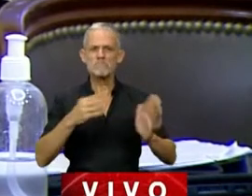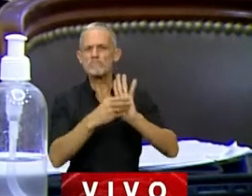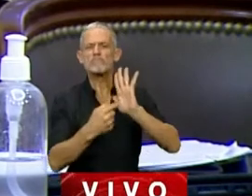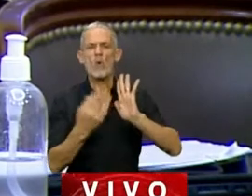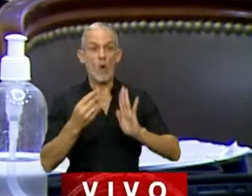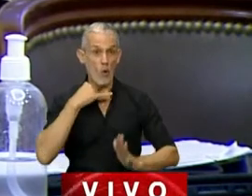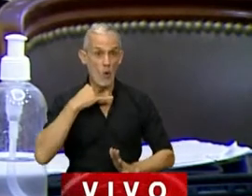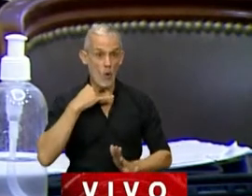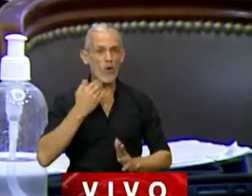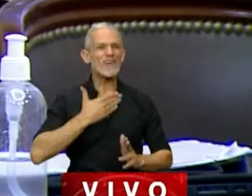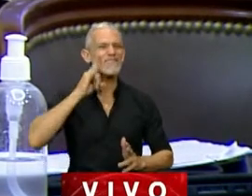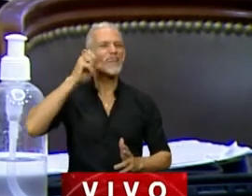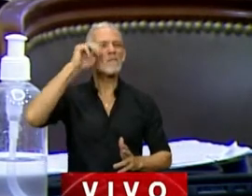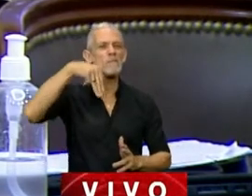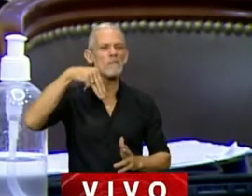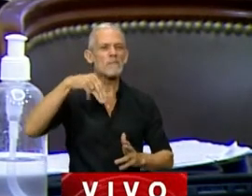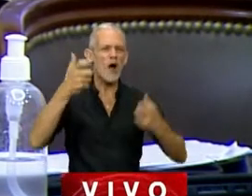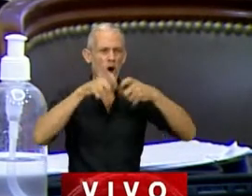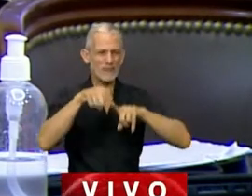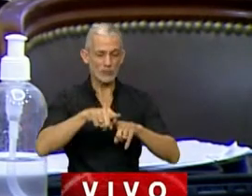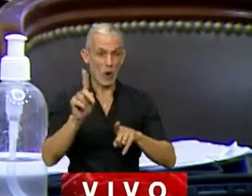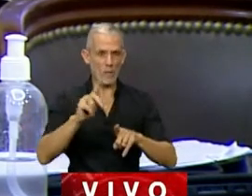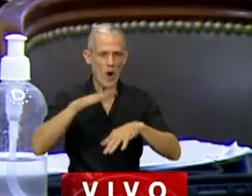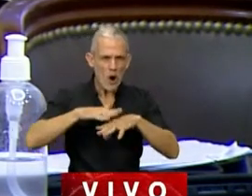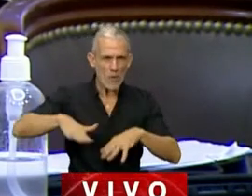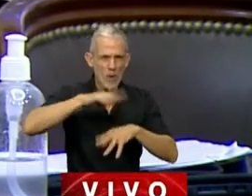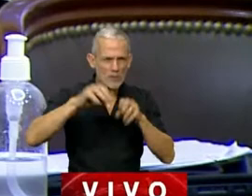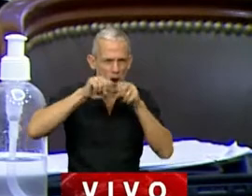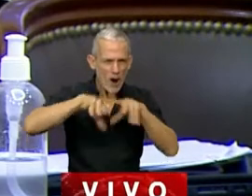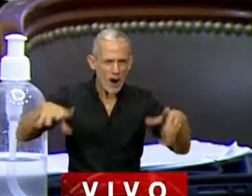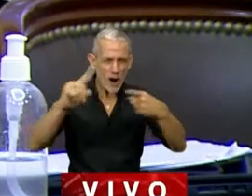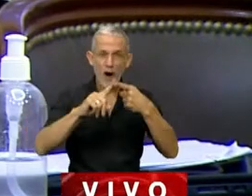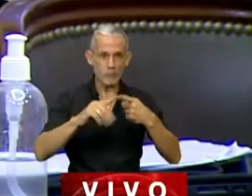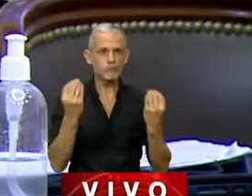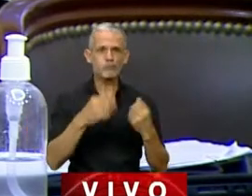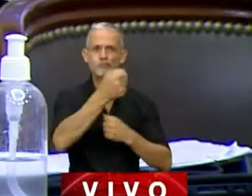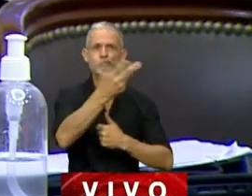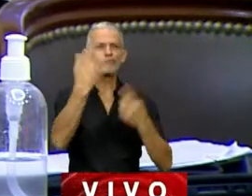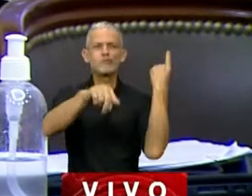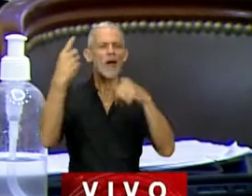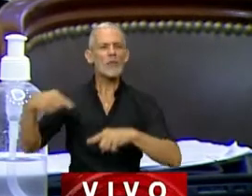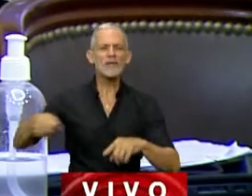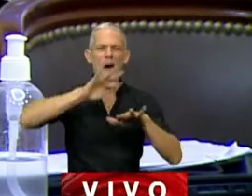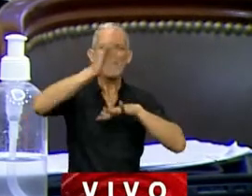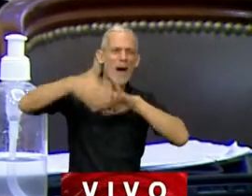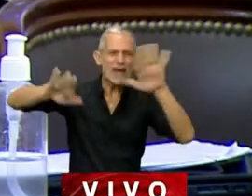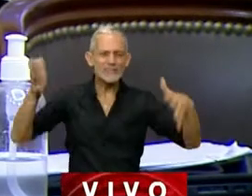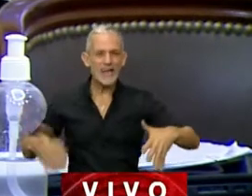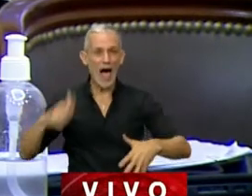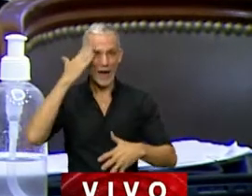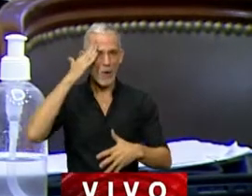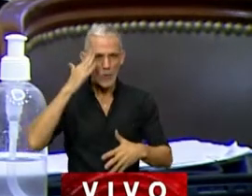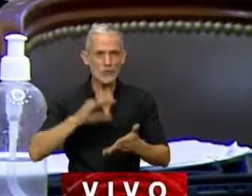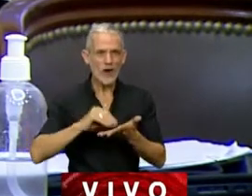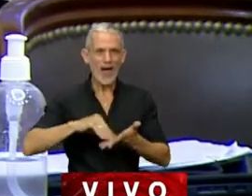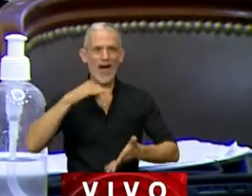Jujuy Field Commission, que con compromiso de todas las redes posibles ha instalado la diversidad natural, paisajística y cultural